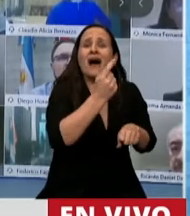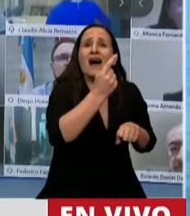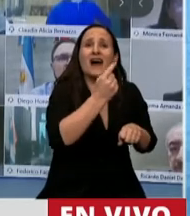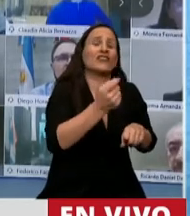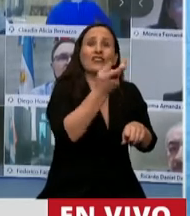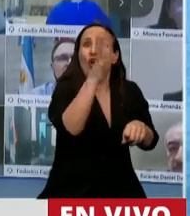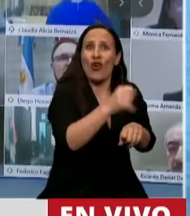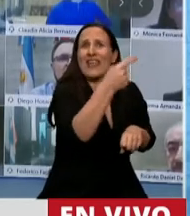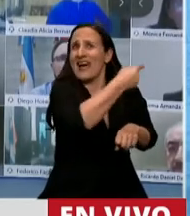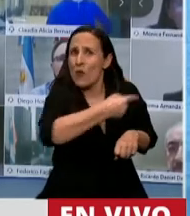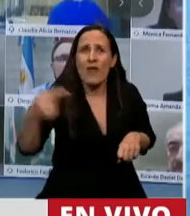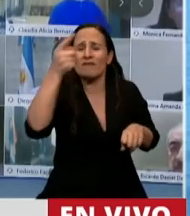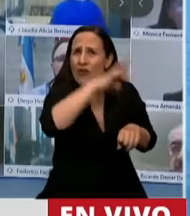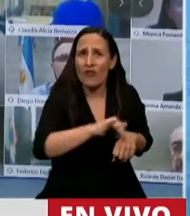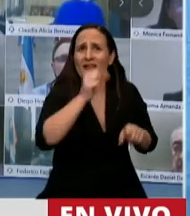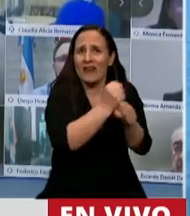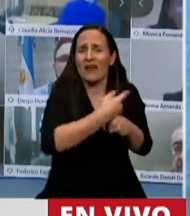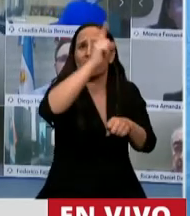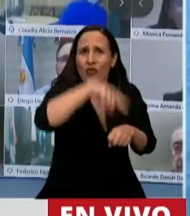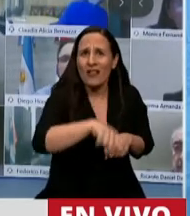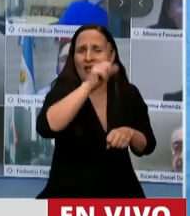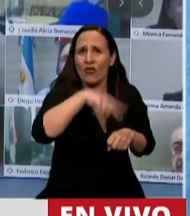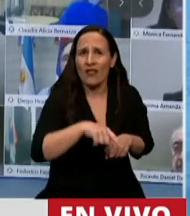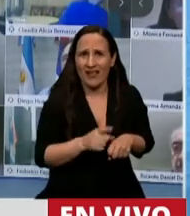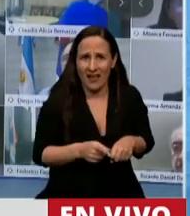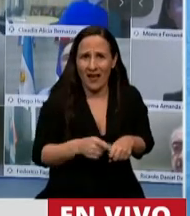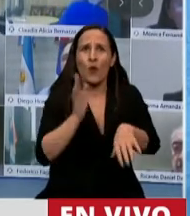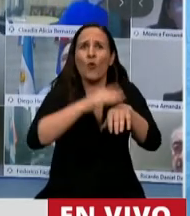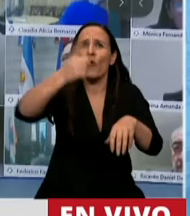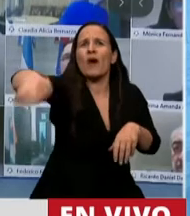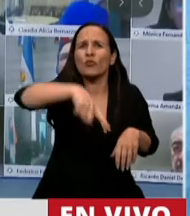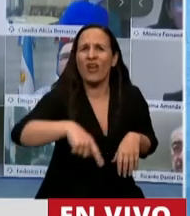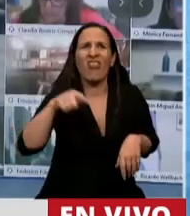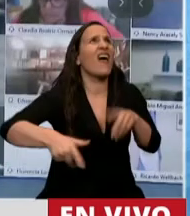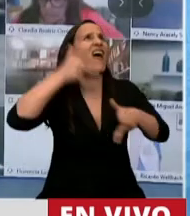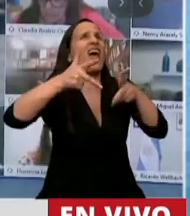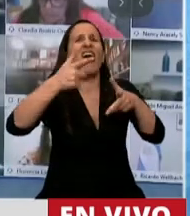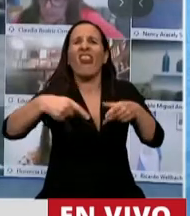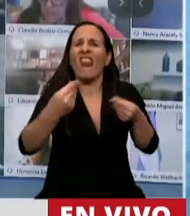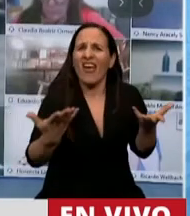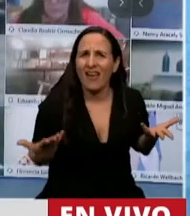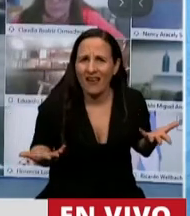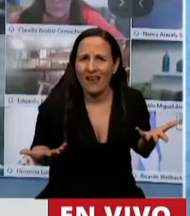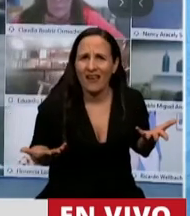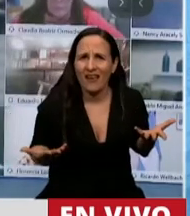por 7 por culpa de ustedes. ¿De qué vienen a hablar? Silencio, por favor.